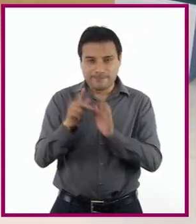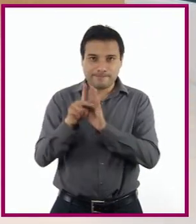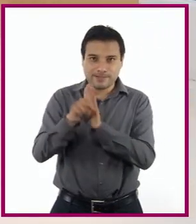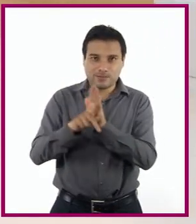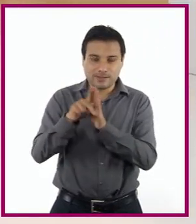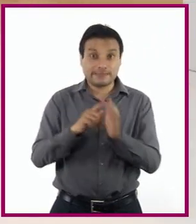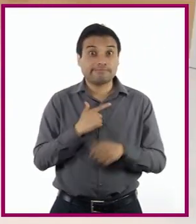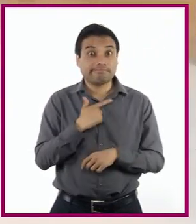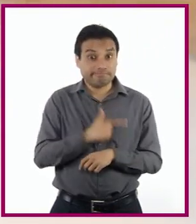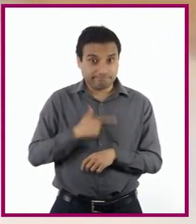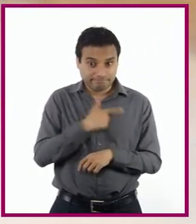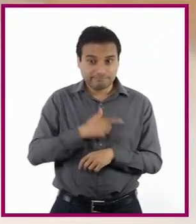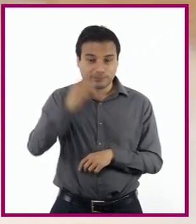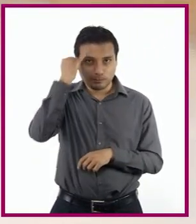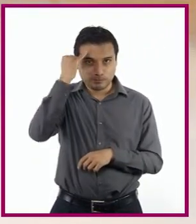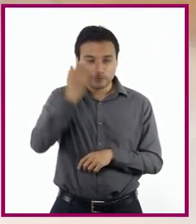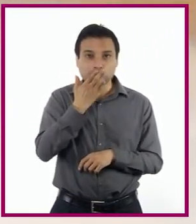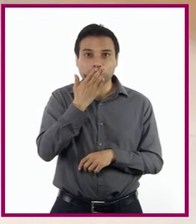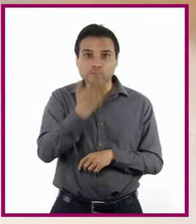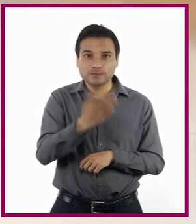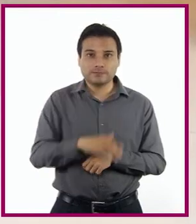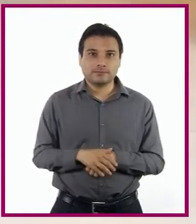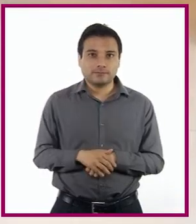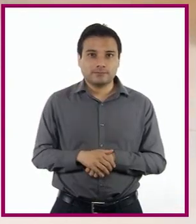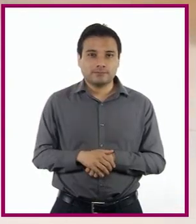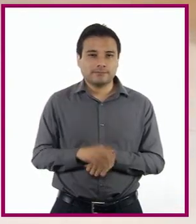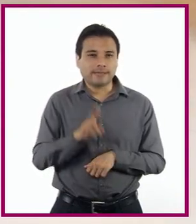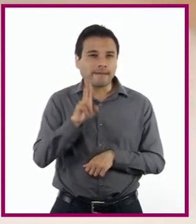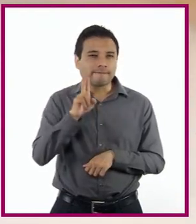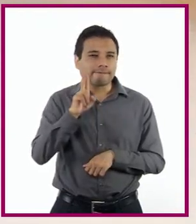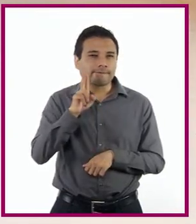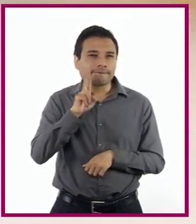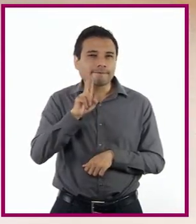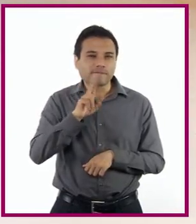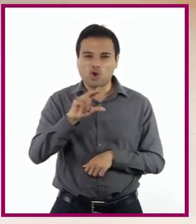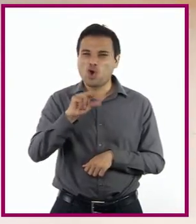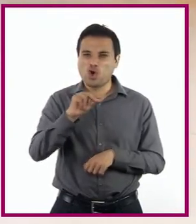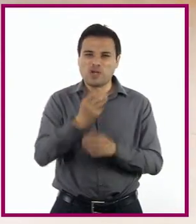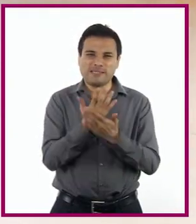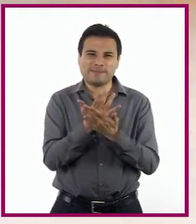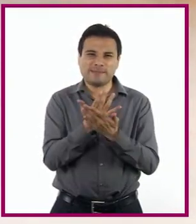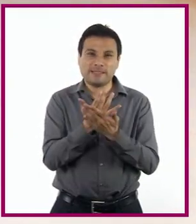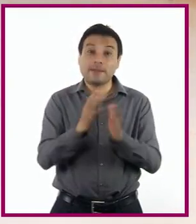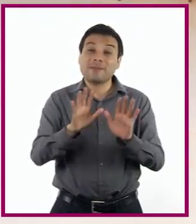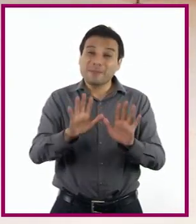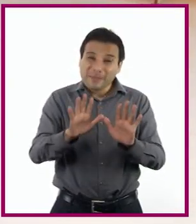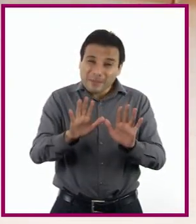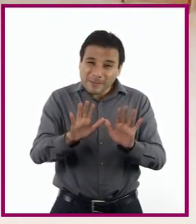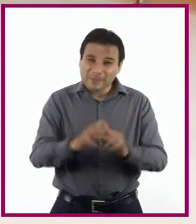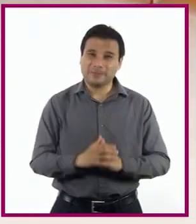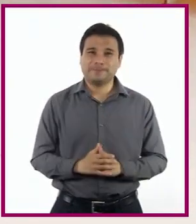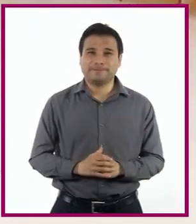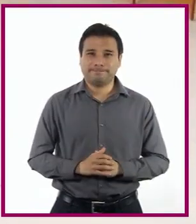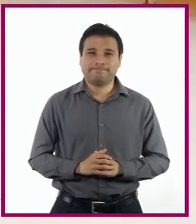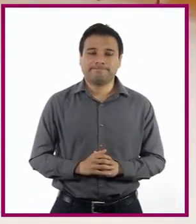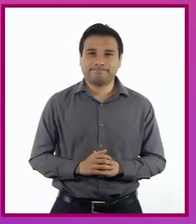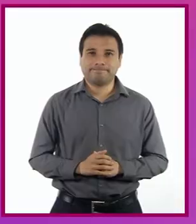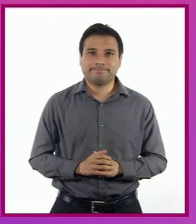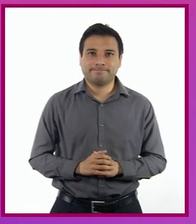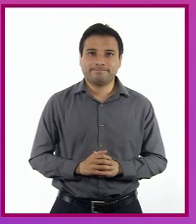me gustó mucho la idea. Oye, pero ¿y qué tal si... a ver, no... Ven, no te me salgas de cuadro, vamos. ¡Ay!